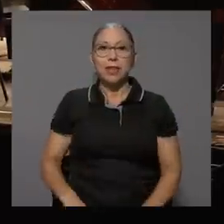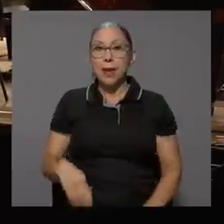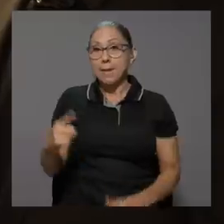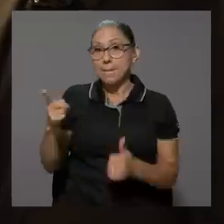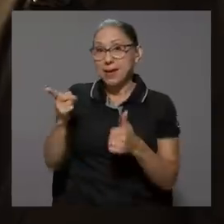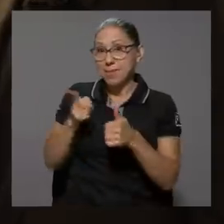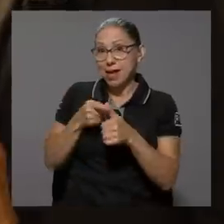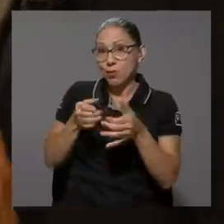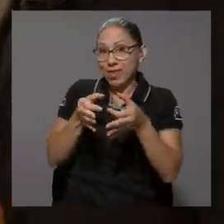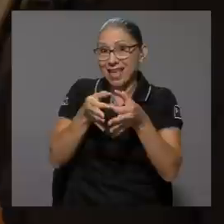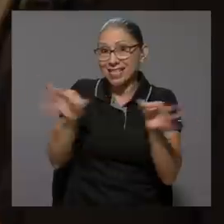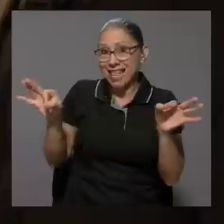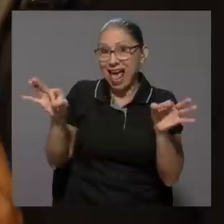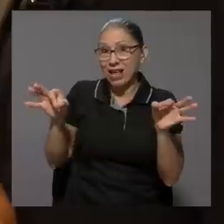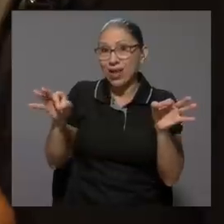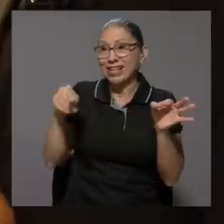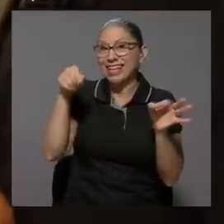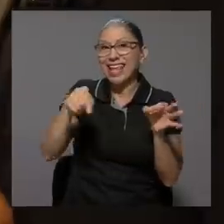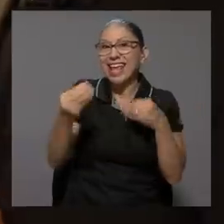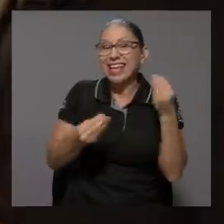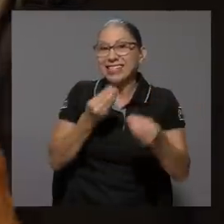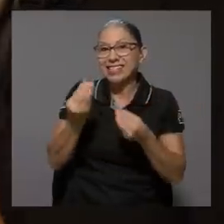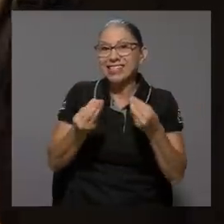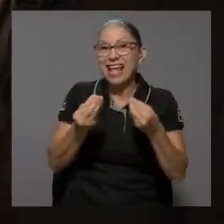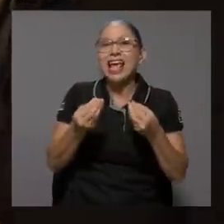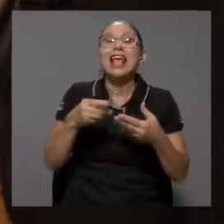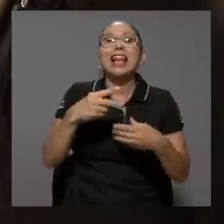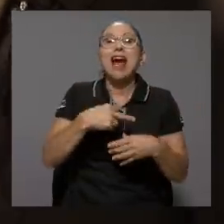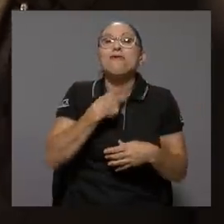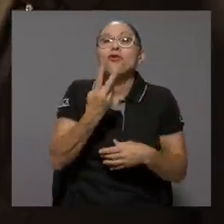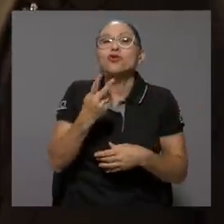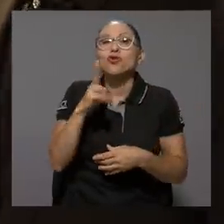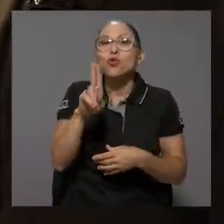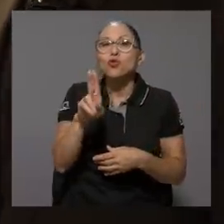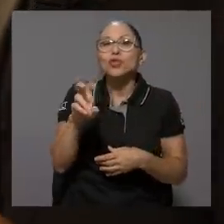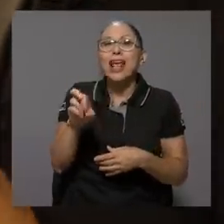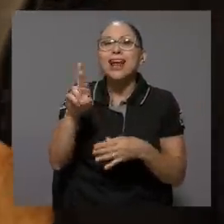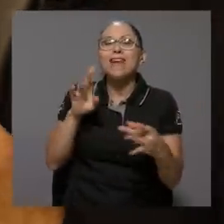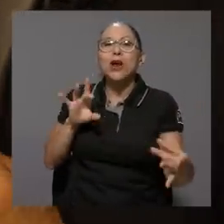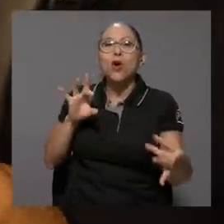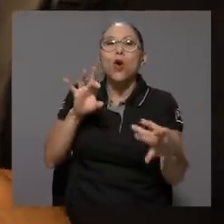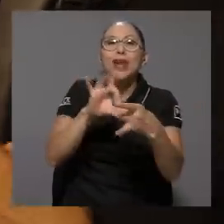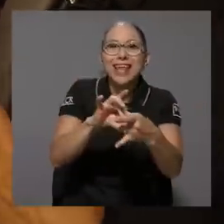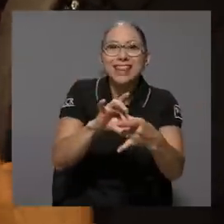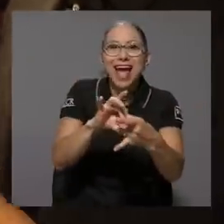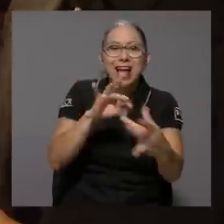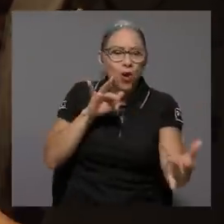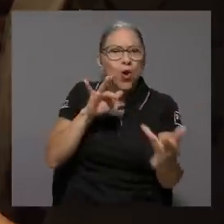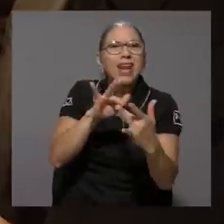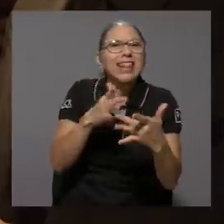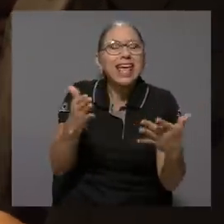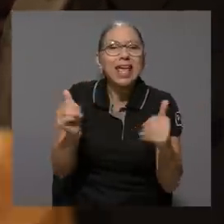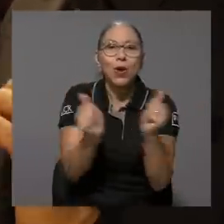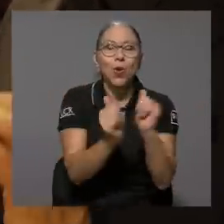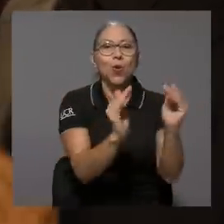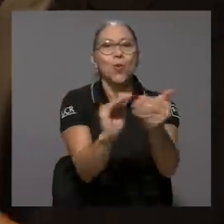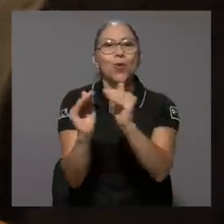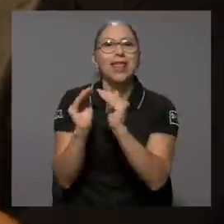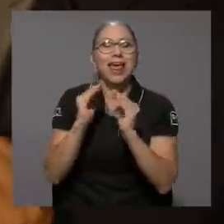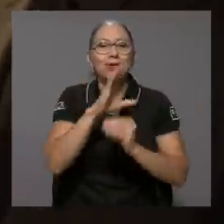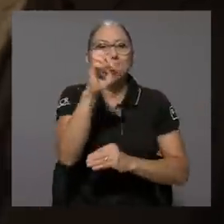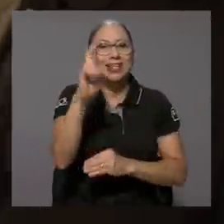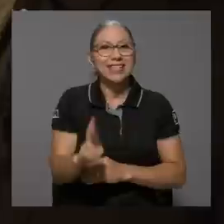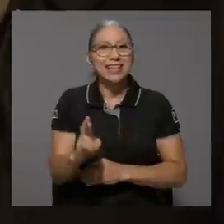Primero que nada, el eslogan de la UCR es la UCR Conecta y es porque conectamos con la comunidad costarricense los